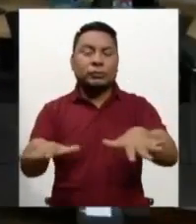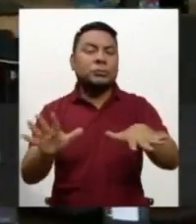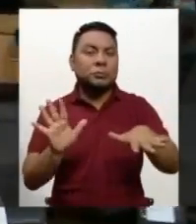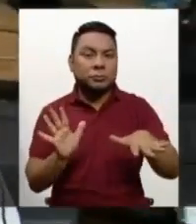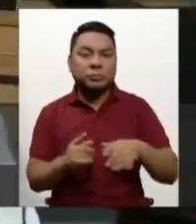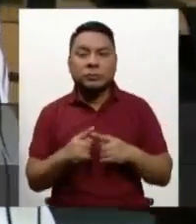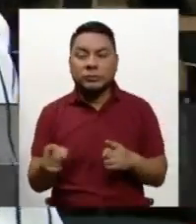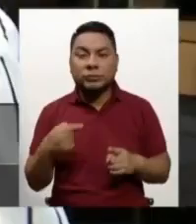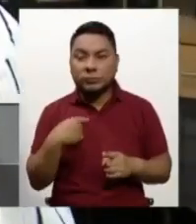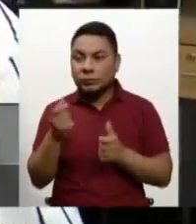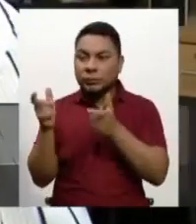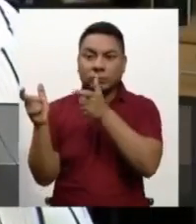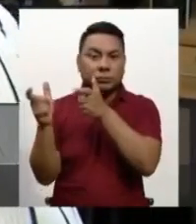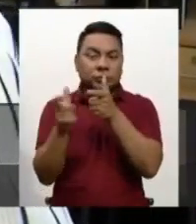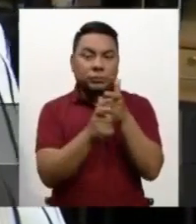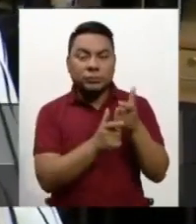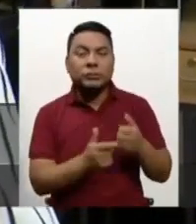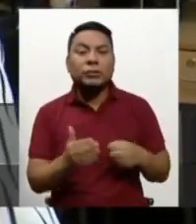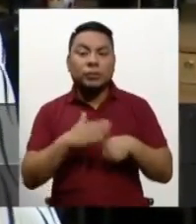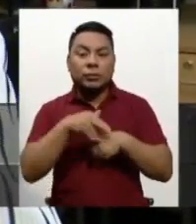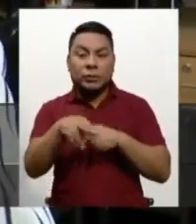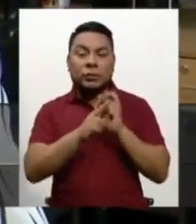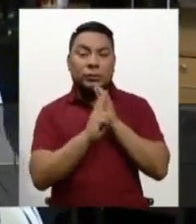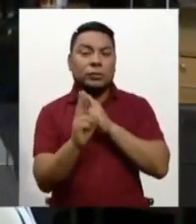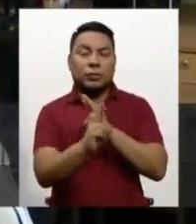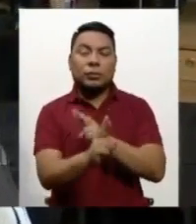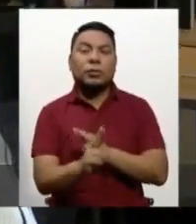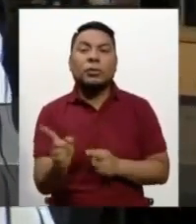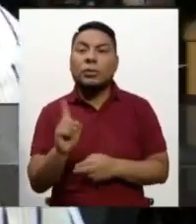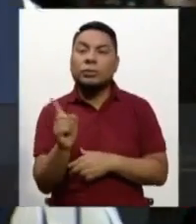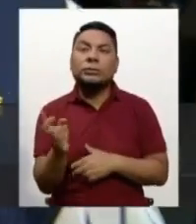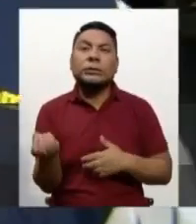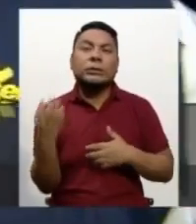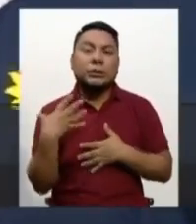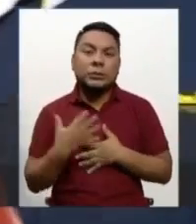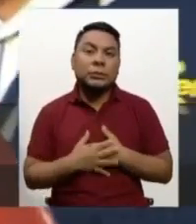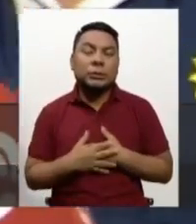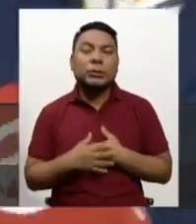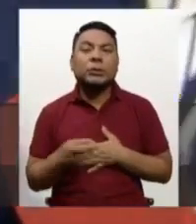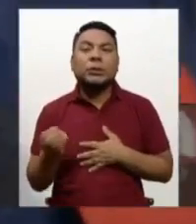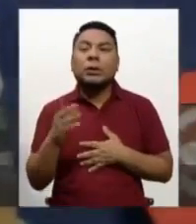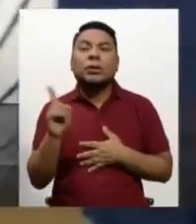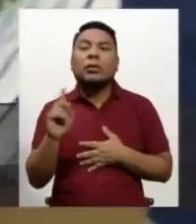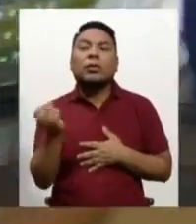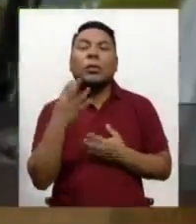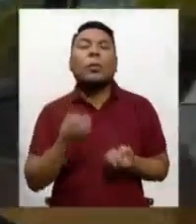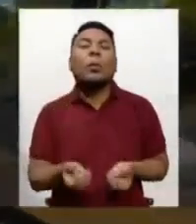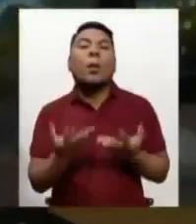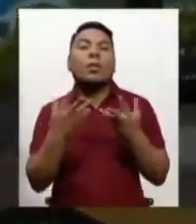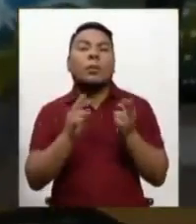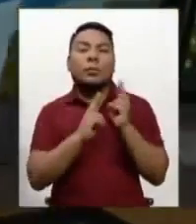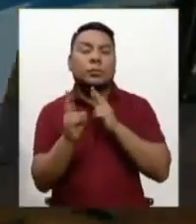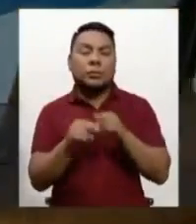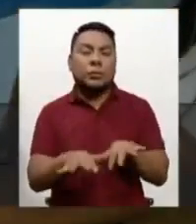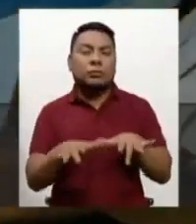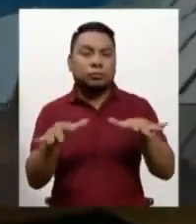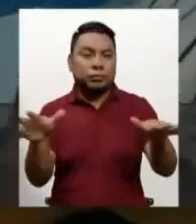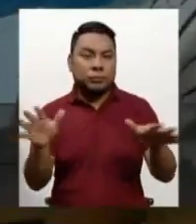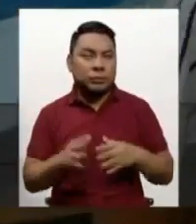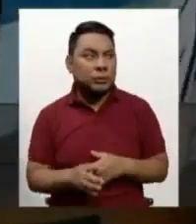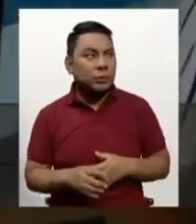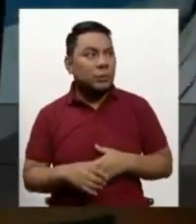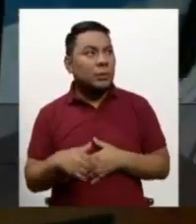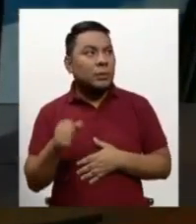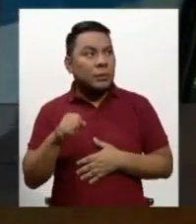vigilancia sobre los ríos, no tenemos, específicamente en el río, en cunas en la que ha